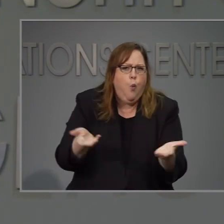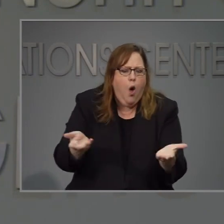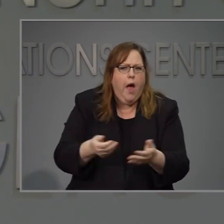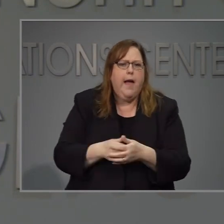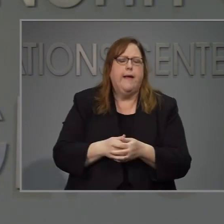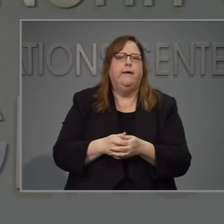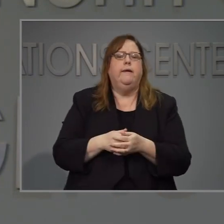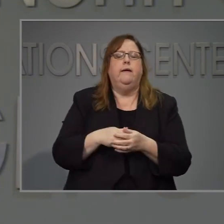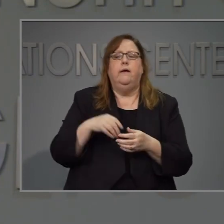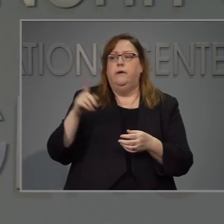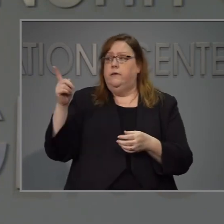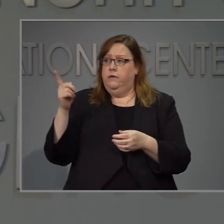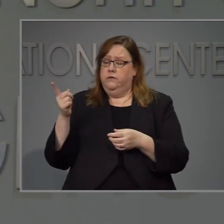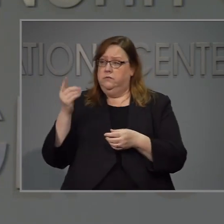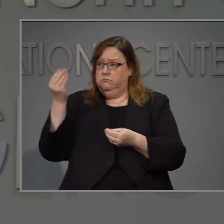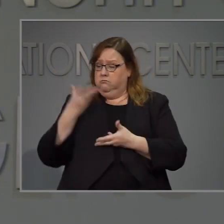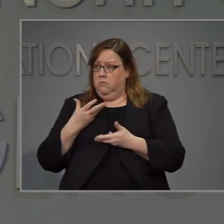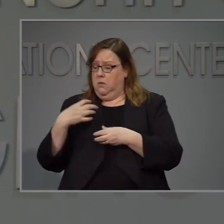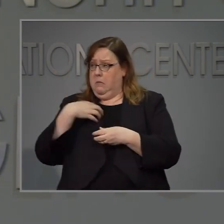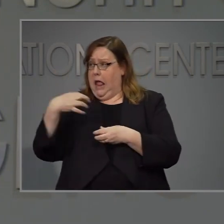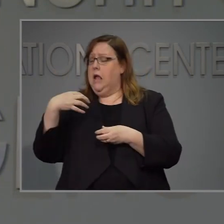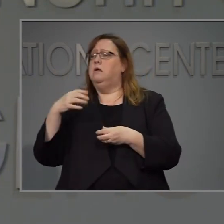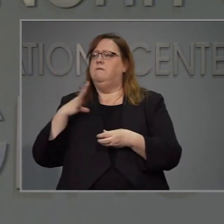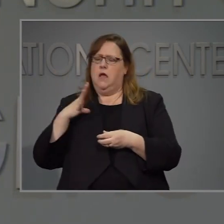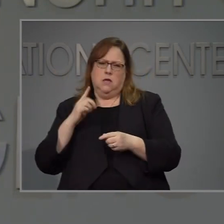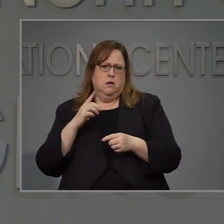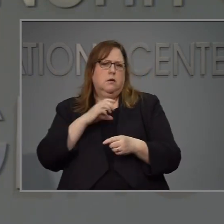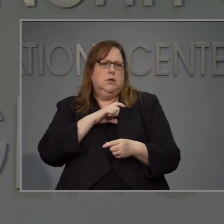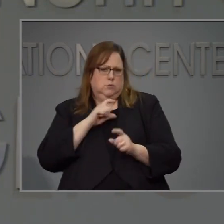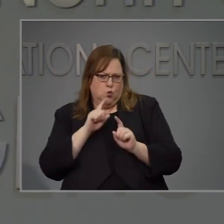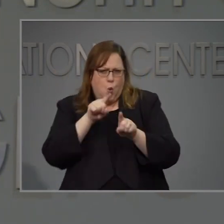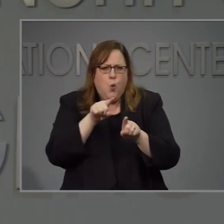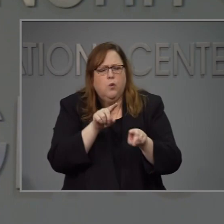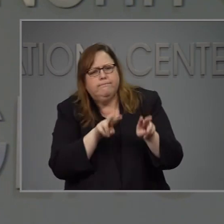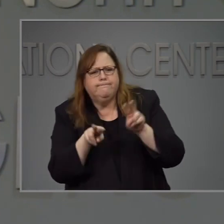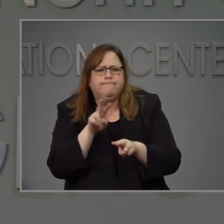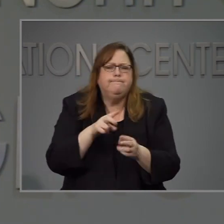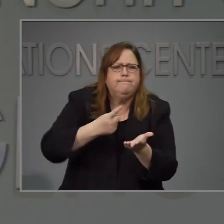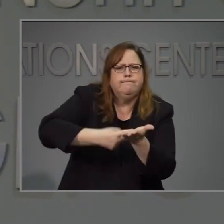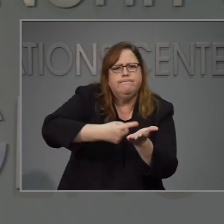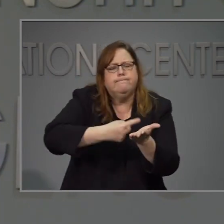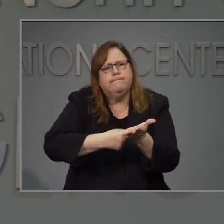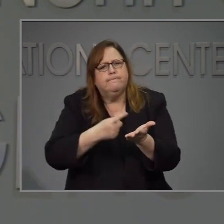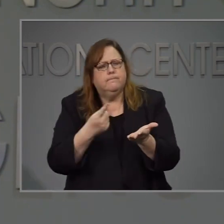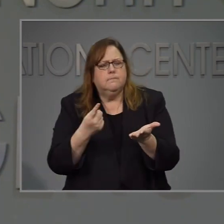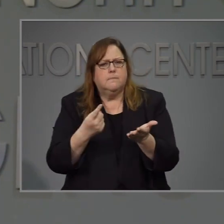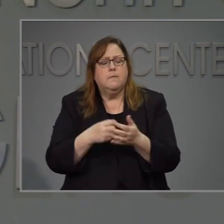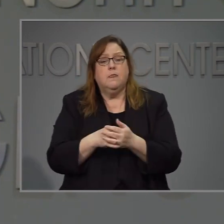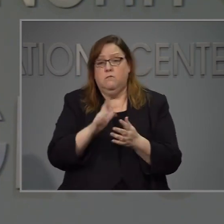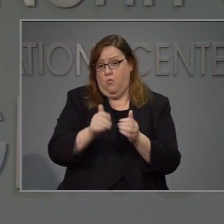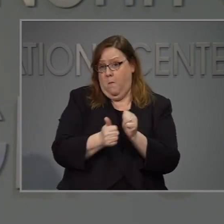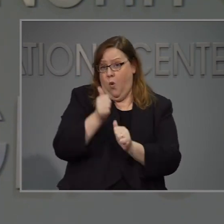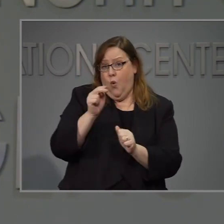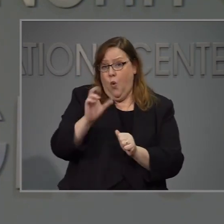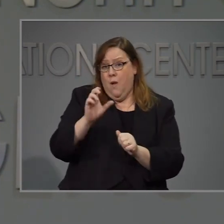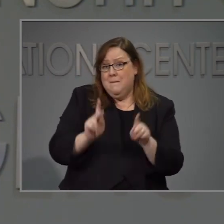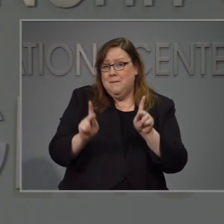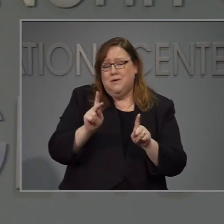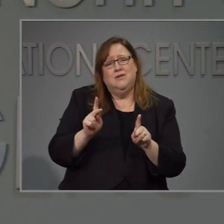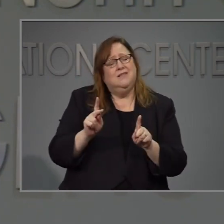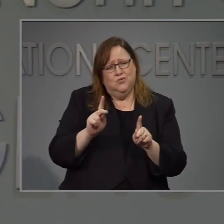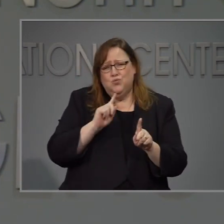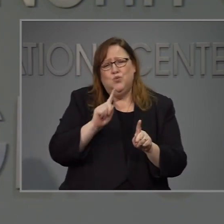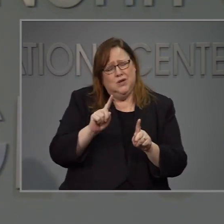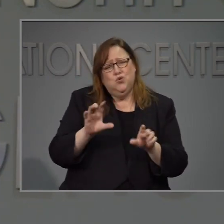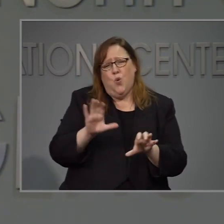tomando quejas de las personas aquellas que no están cumpliendo con la orden y la mayoría de los que vivo carolina